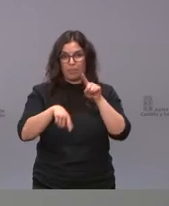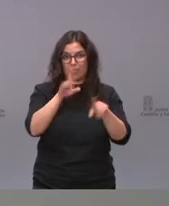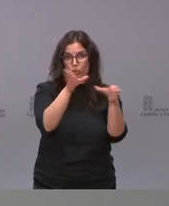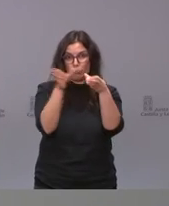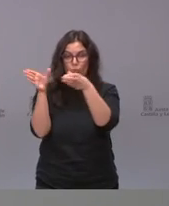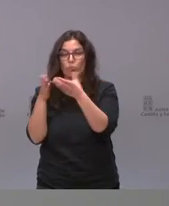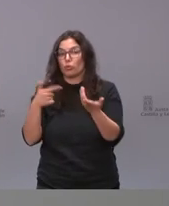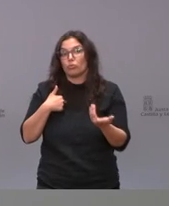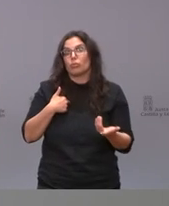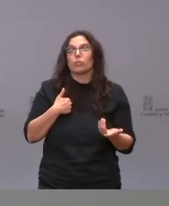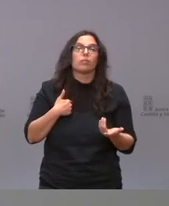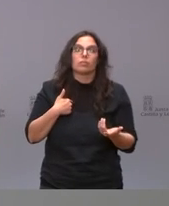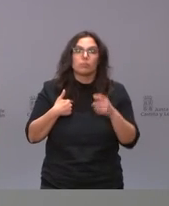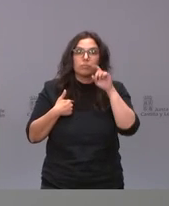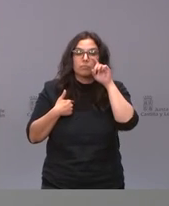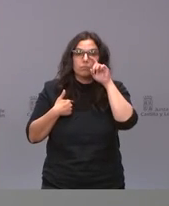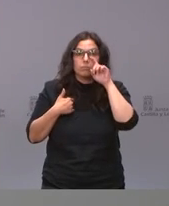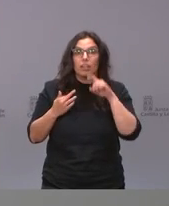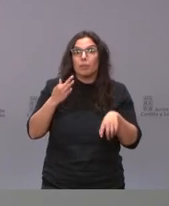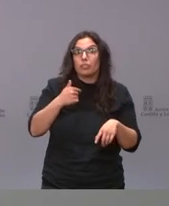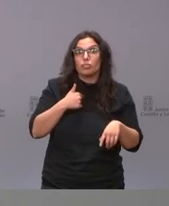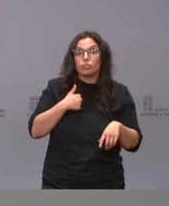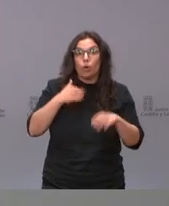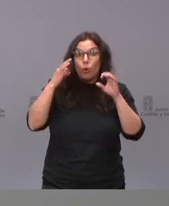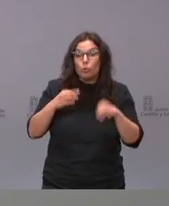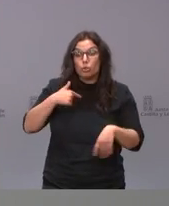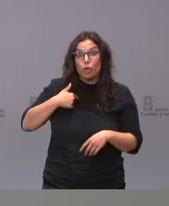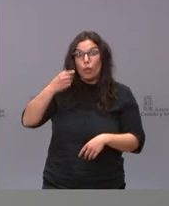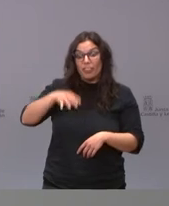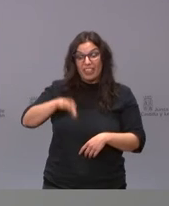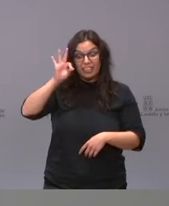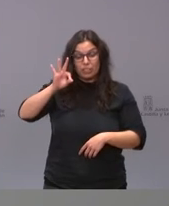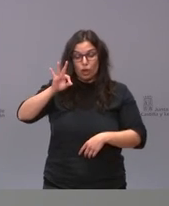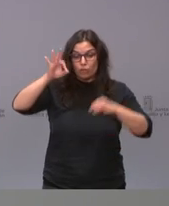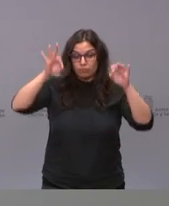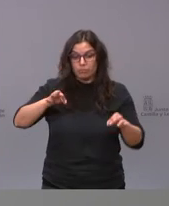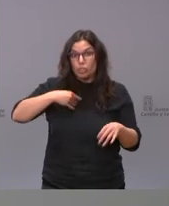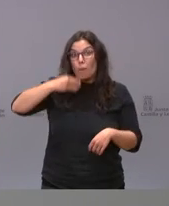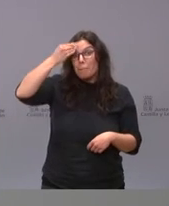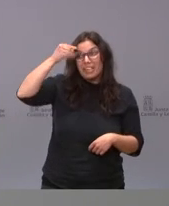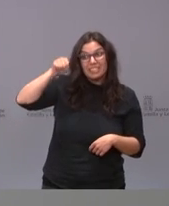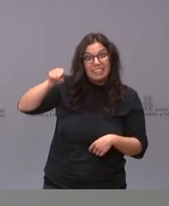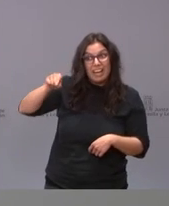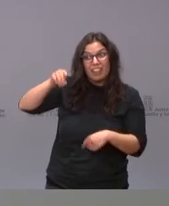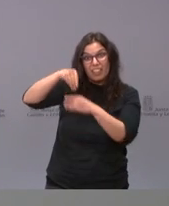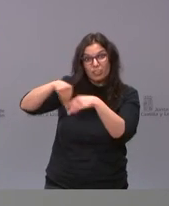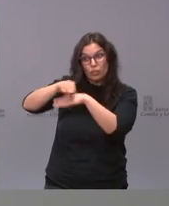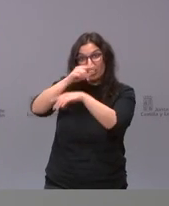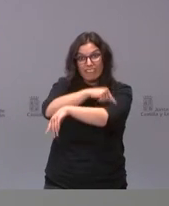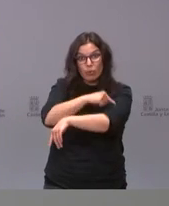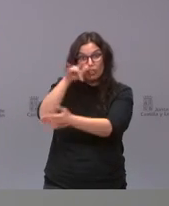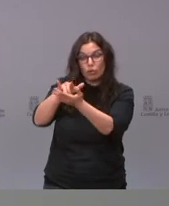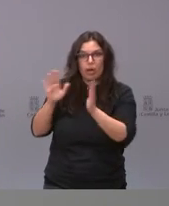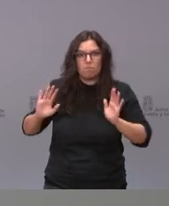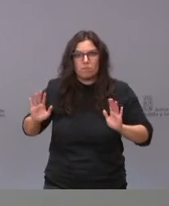yo de hecho no tenía vamos en ese momento cuando tomé la decisión para nada la tomé pensando en la